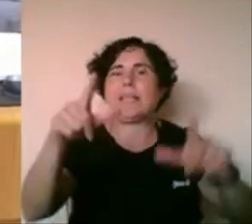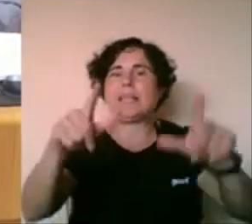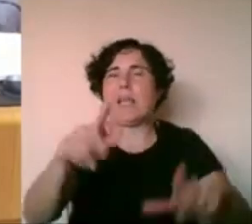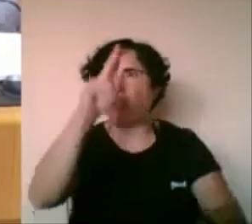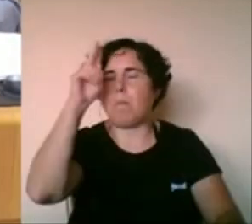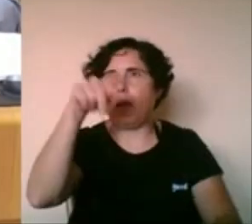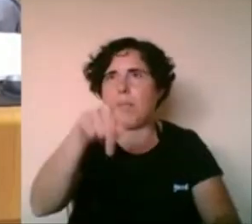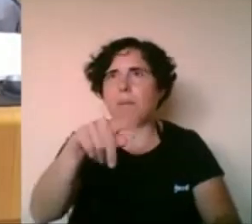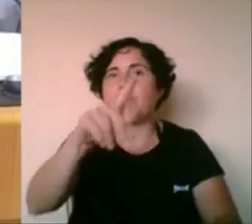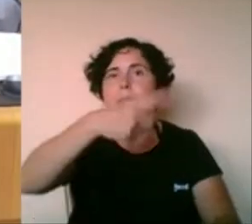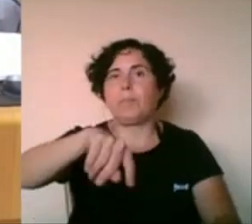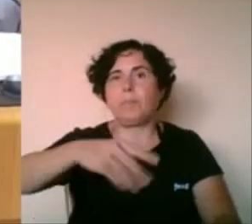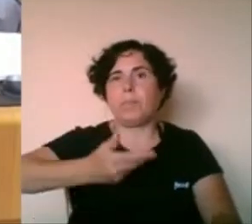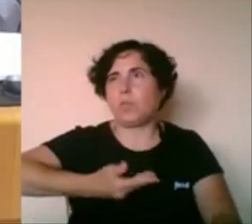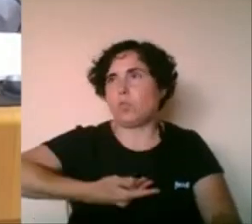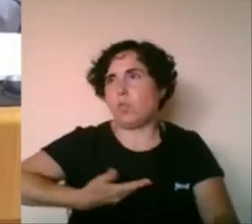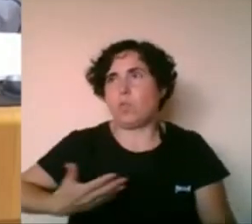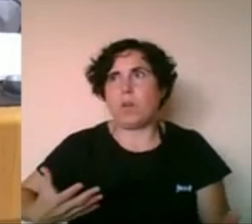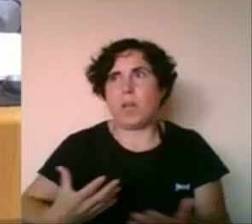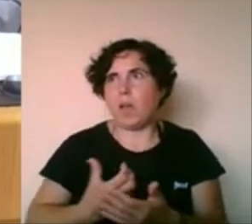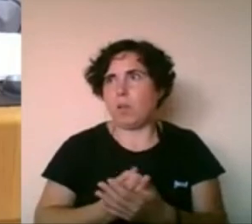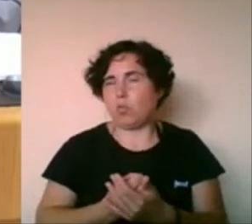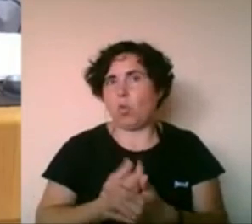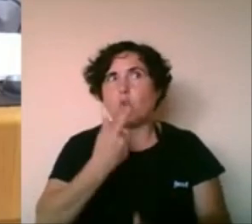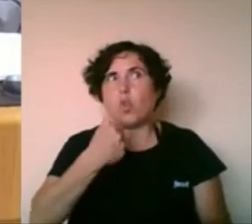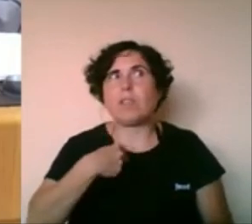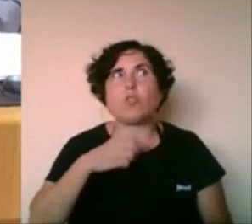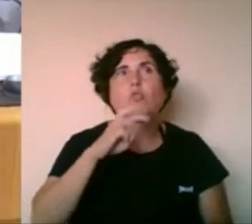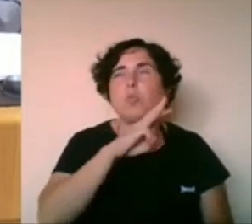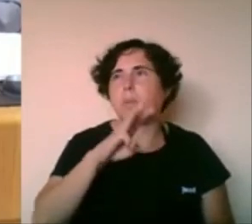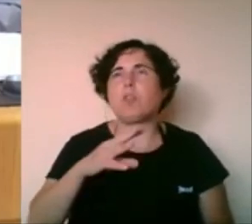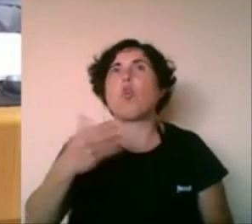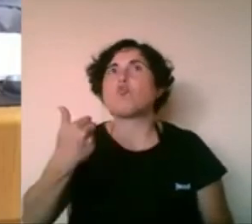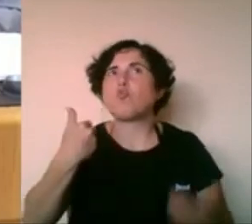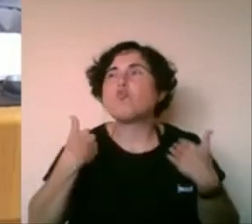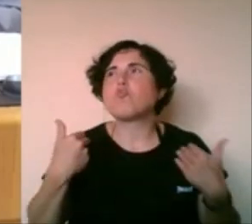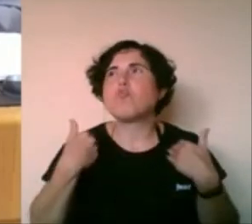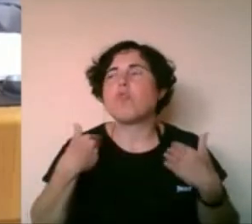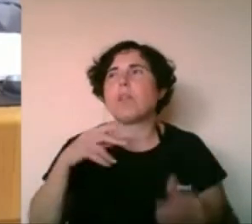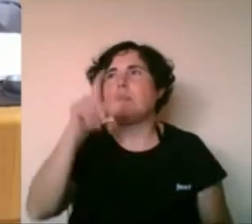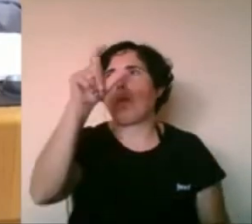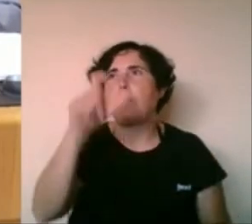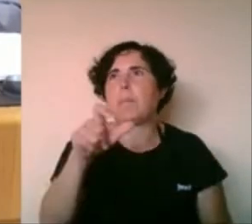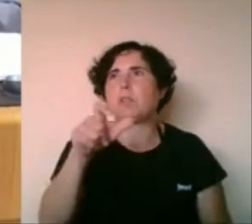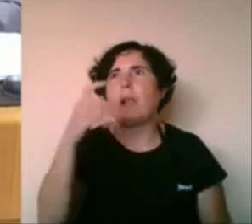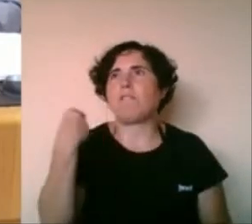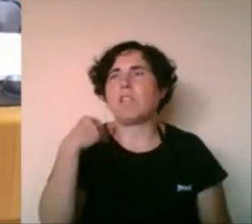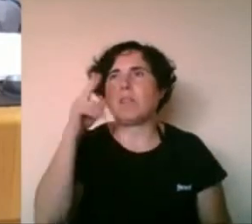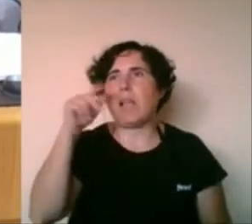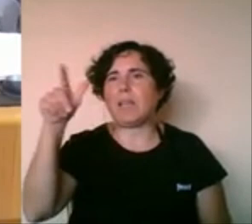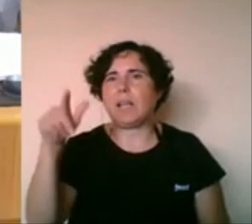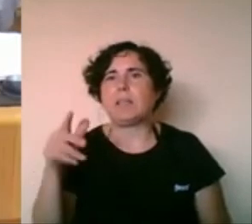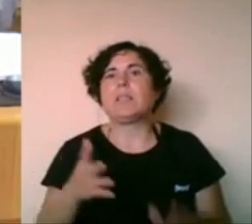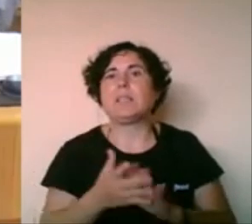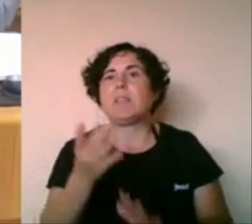definitivamente todos y cada uno de los alicantinos. En concreto, ya se calcula que más de 15 minutos es la